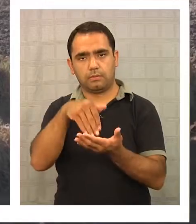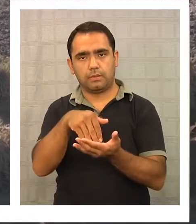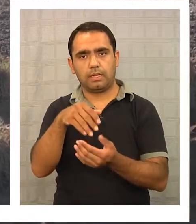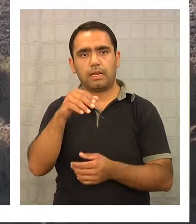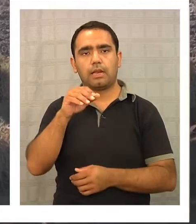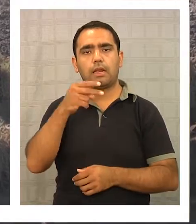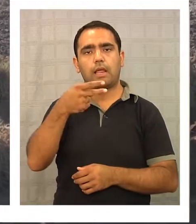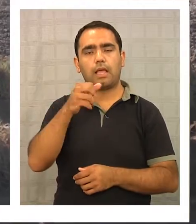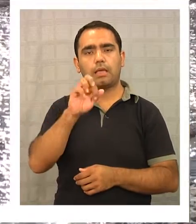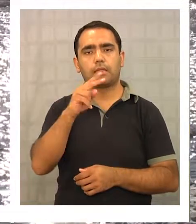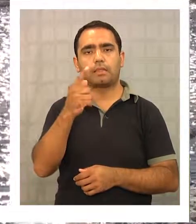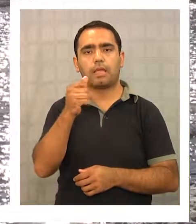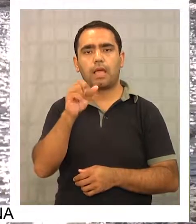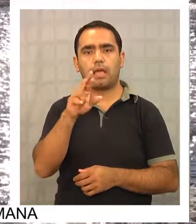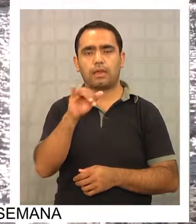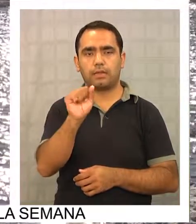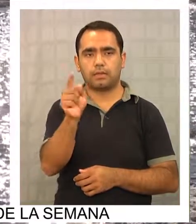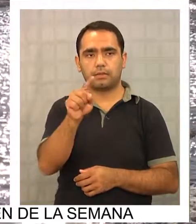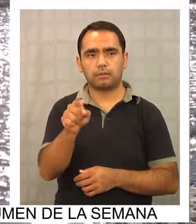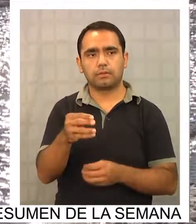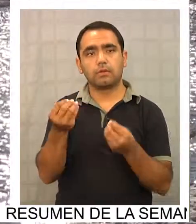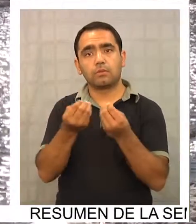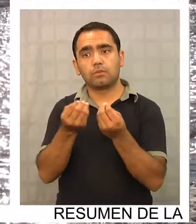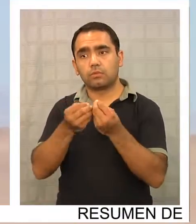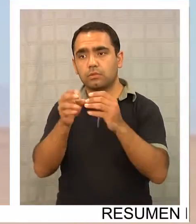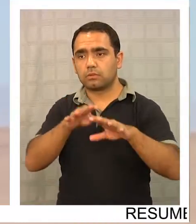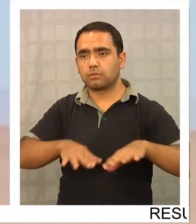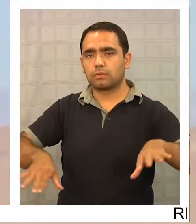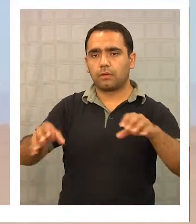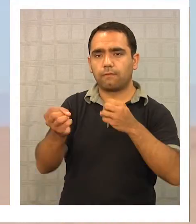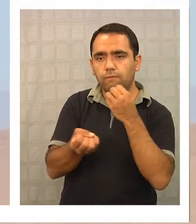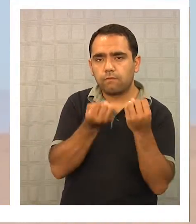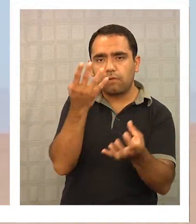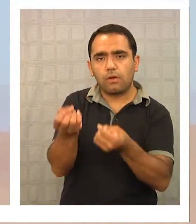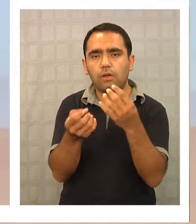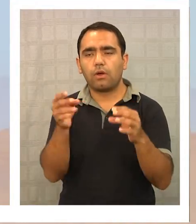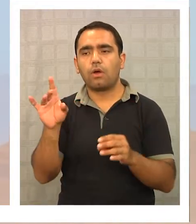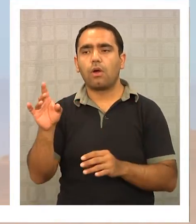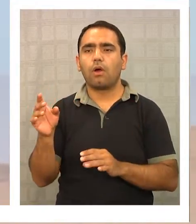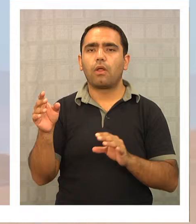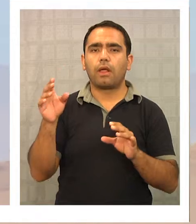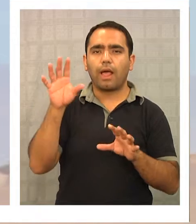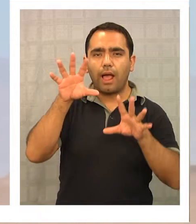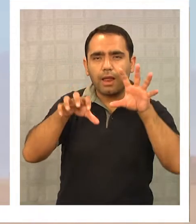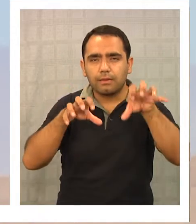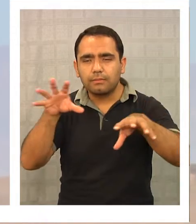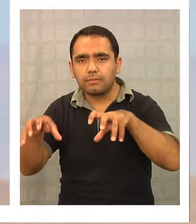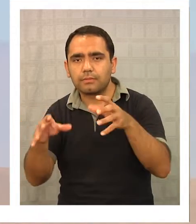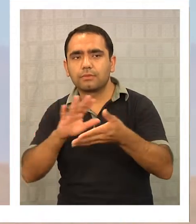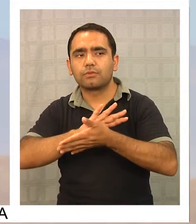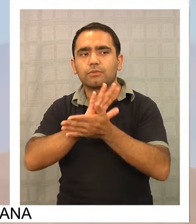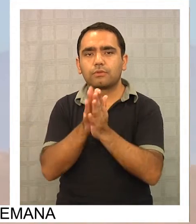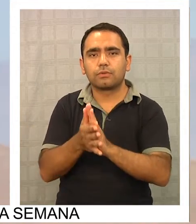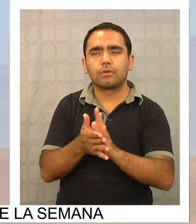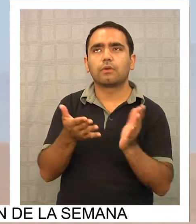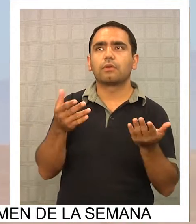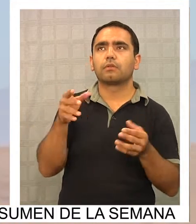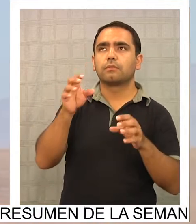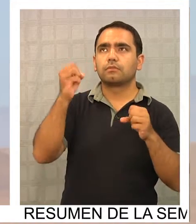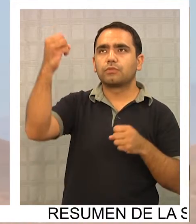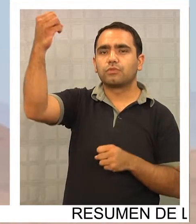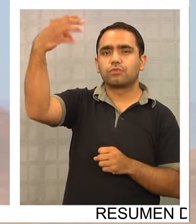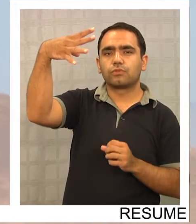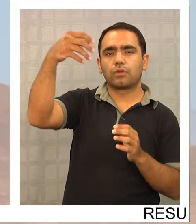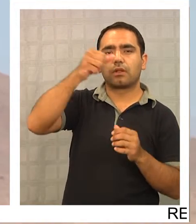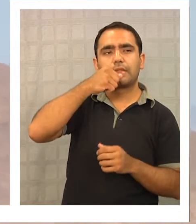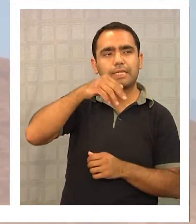flora, fauna y humedales han sabido adaptarse a las condiciones hostiles que presenta el desierto absoluto, como lo han